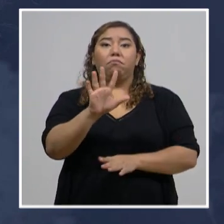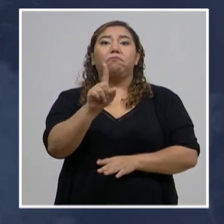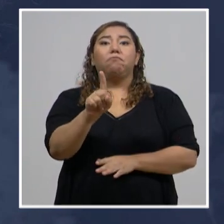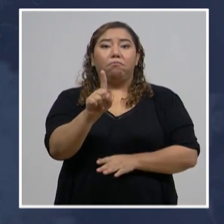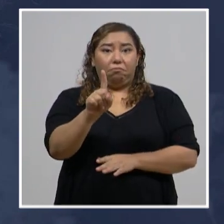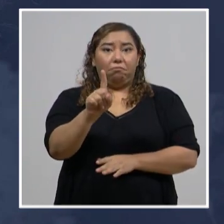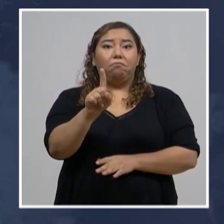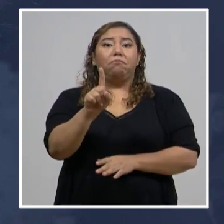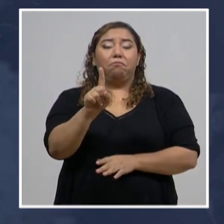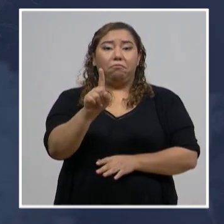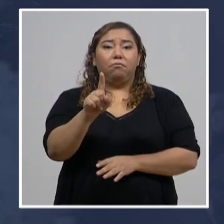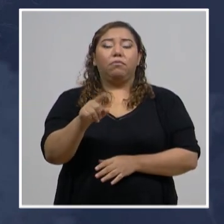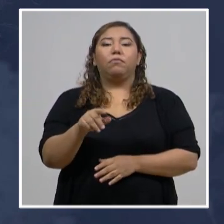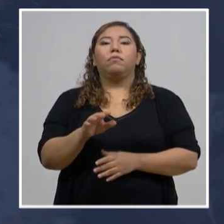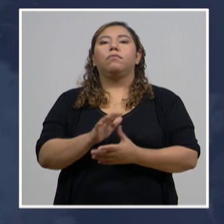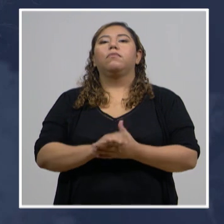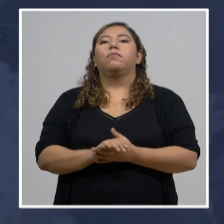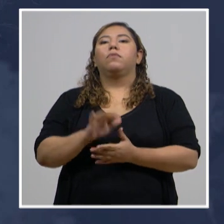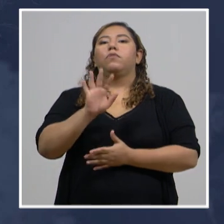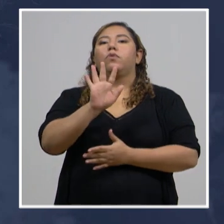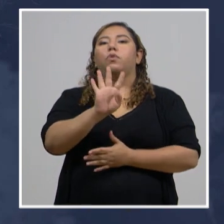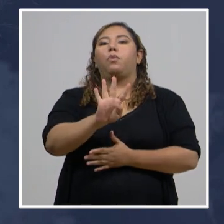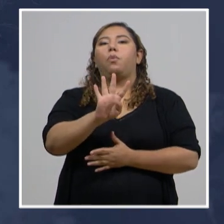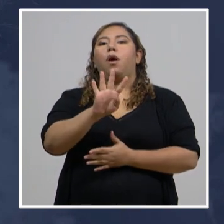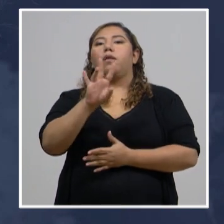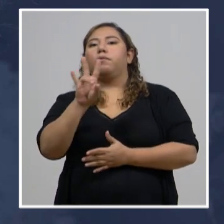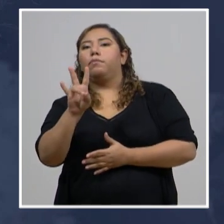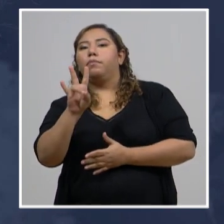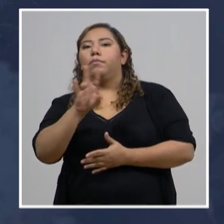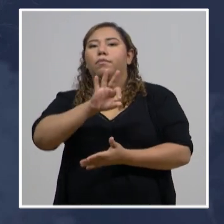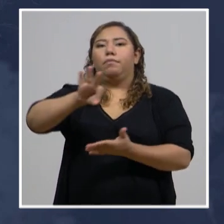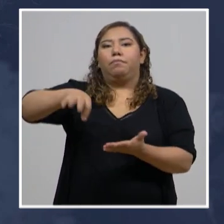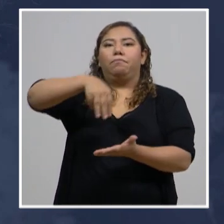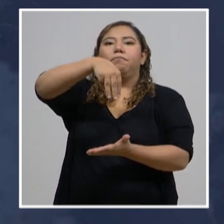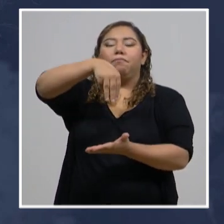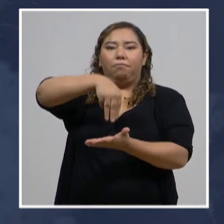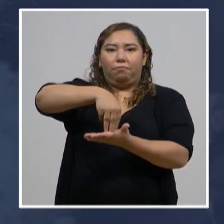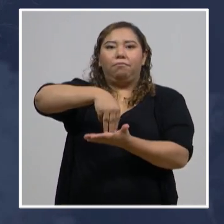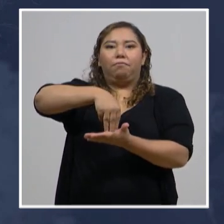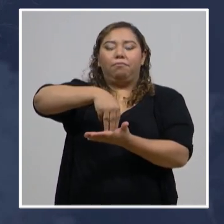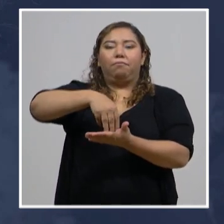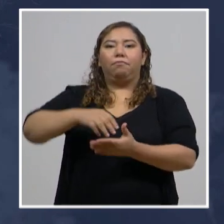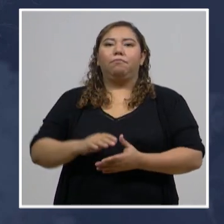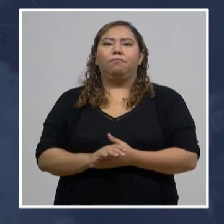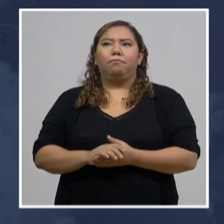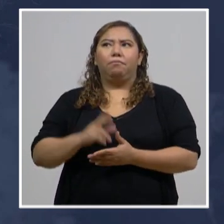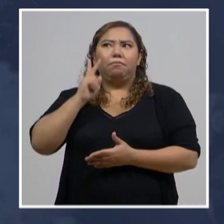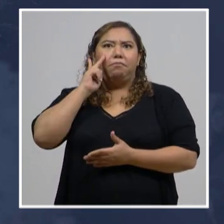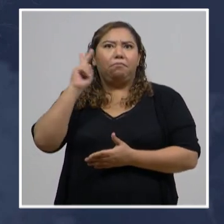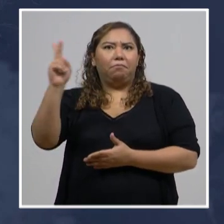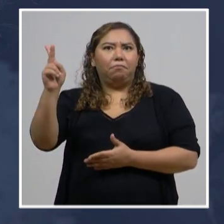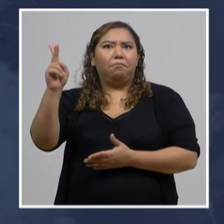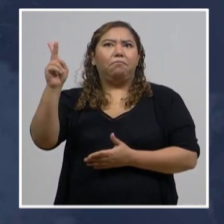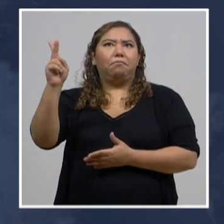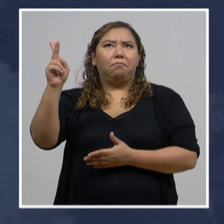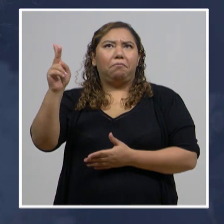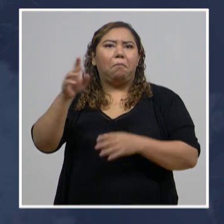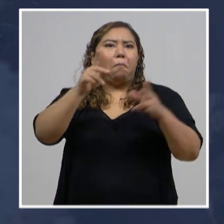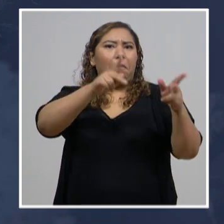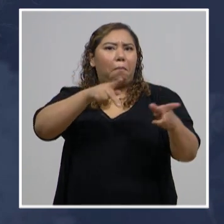51 ciudadanos y 47 en el departamento de Francisco Morazán. Pero vemos que en todo el país se registran